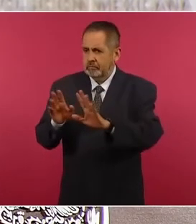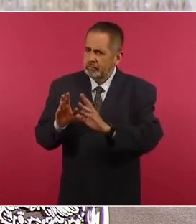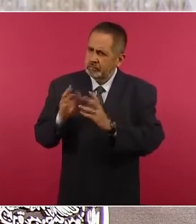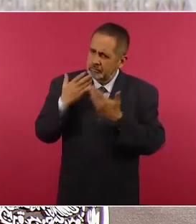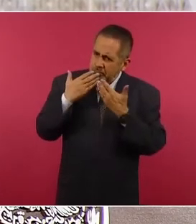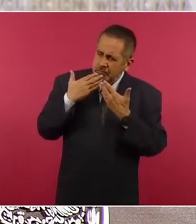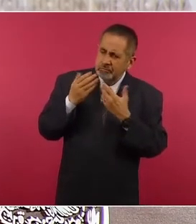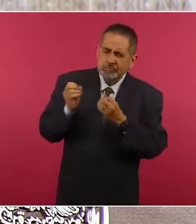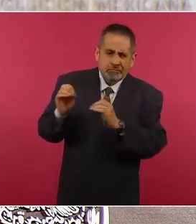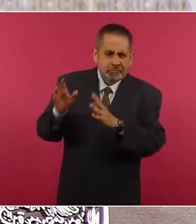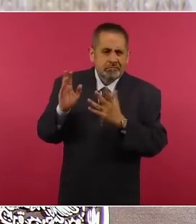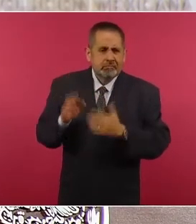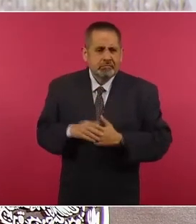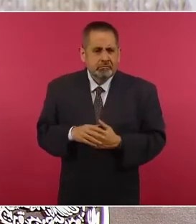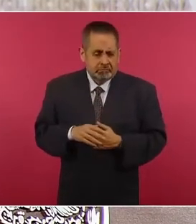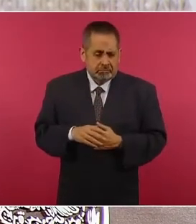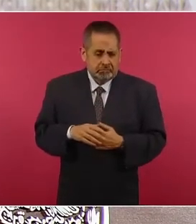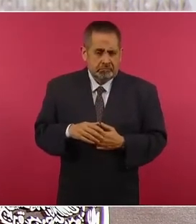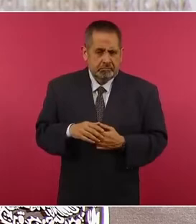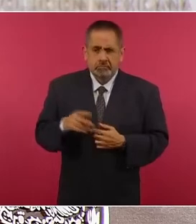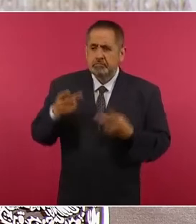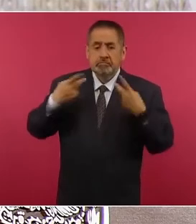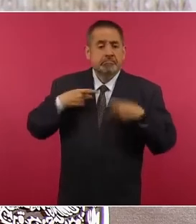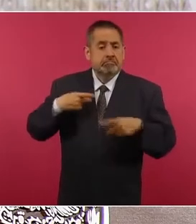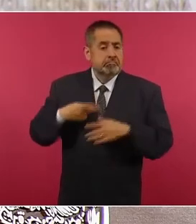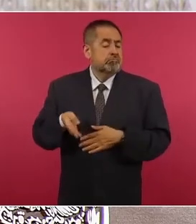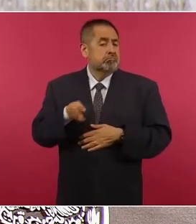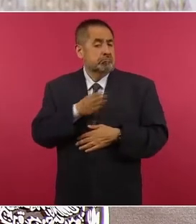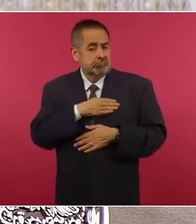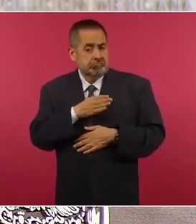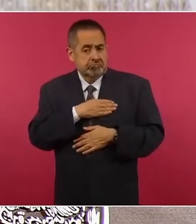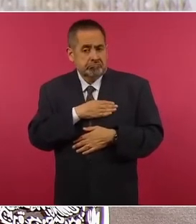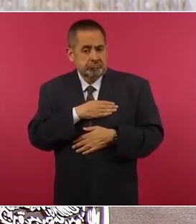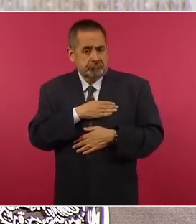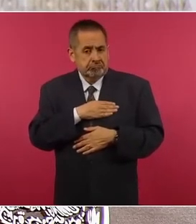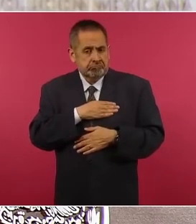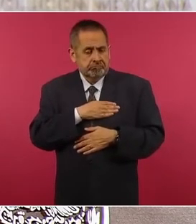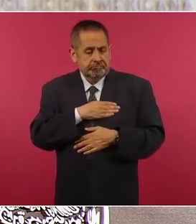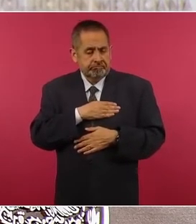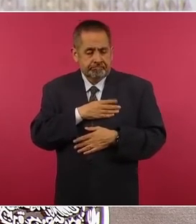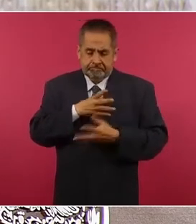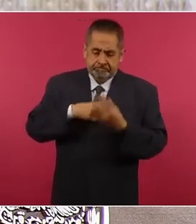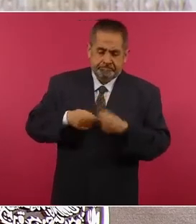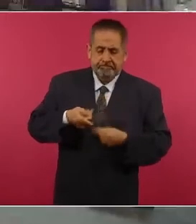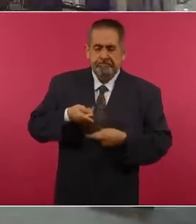ser bueno, solo siendo bueno se puede ser feliz.